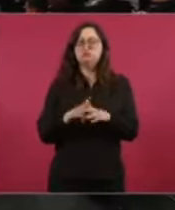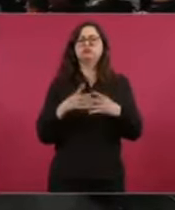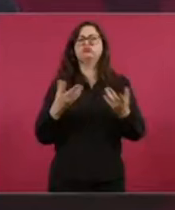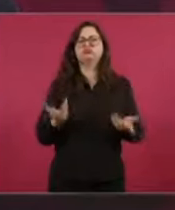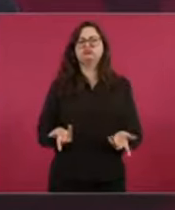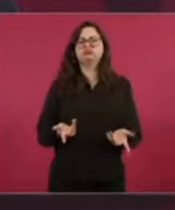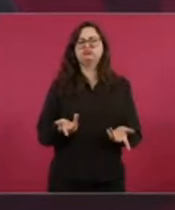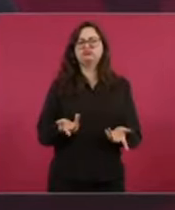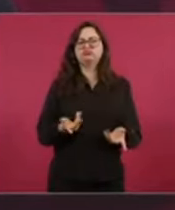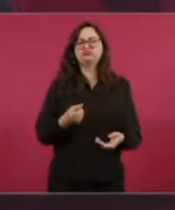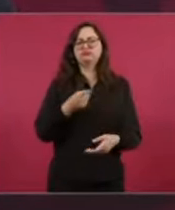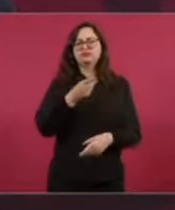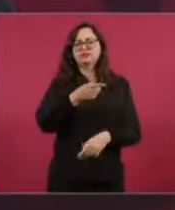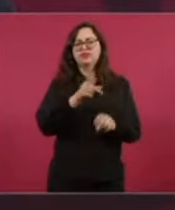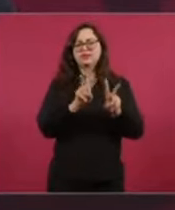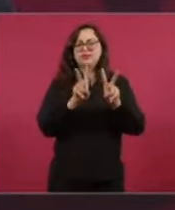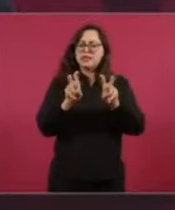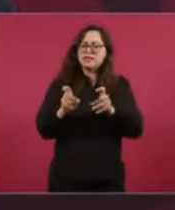este asunto?